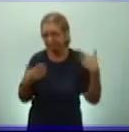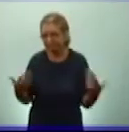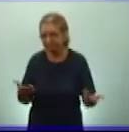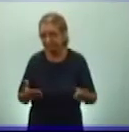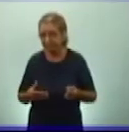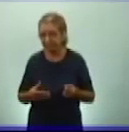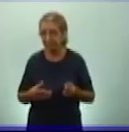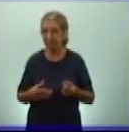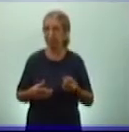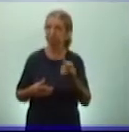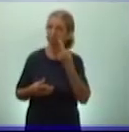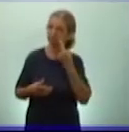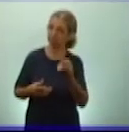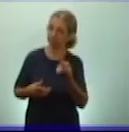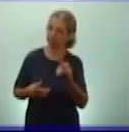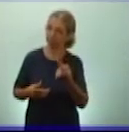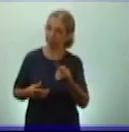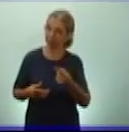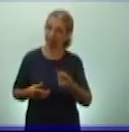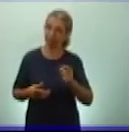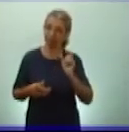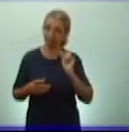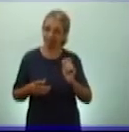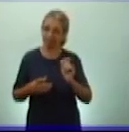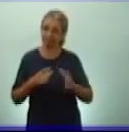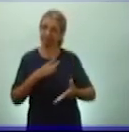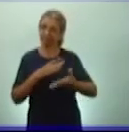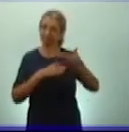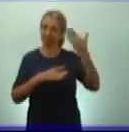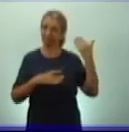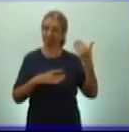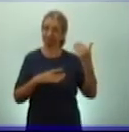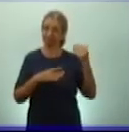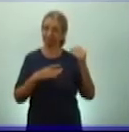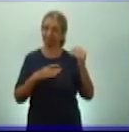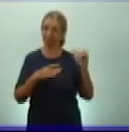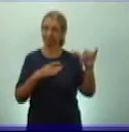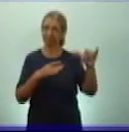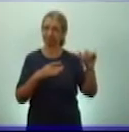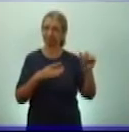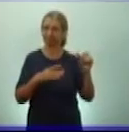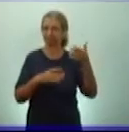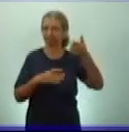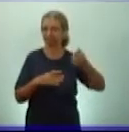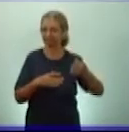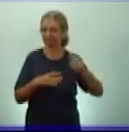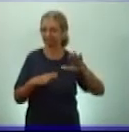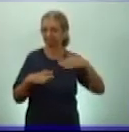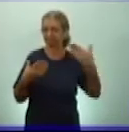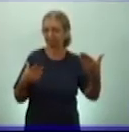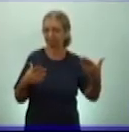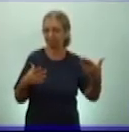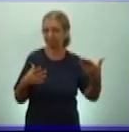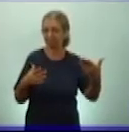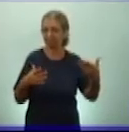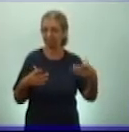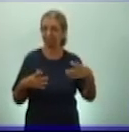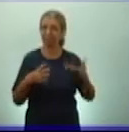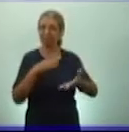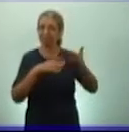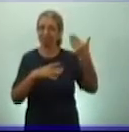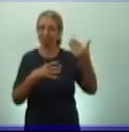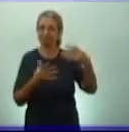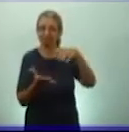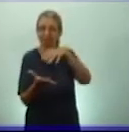y creo que usted lo fije bien. ¿Recuerdan ustedes cómo estaba organizado el estado de los aztecas y los mayas? Ustedes recordarán que conversamos en encuentros